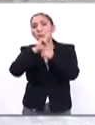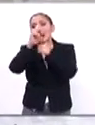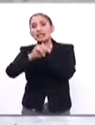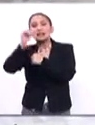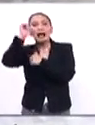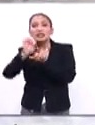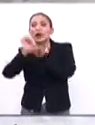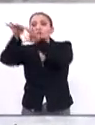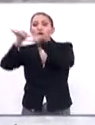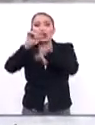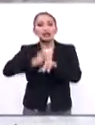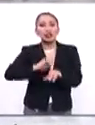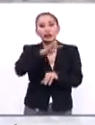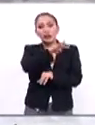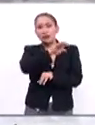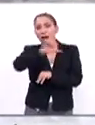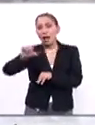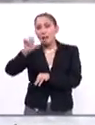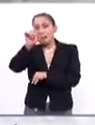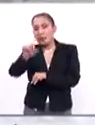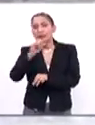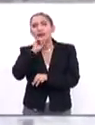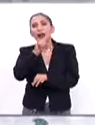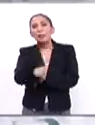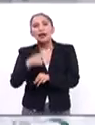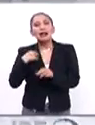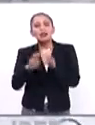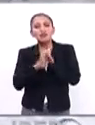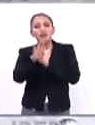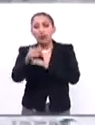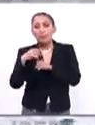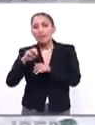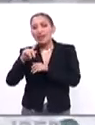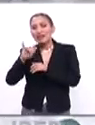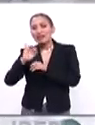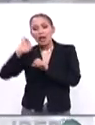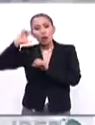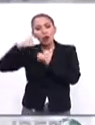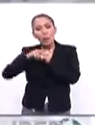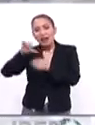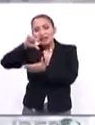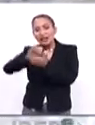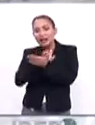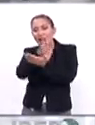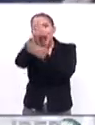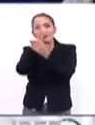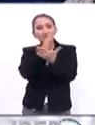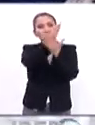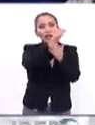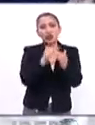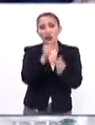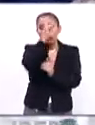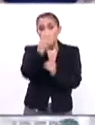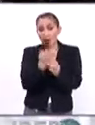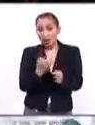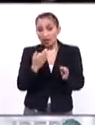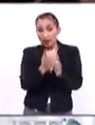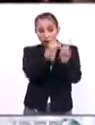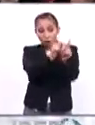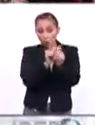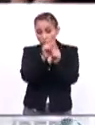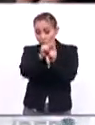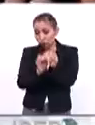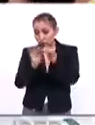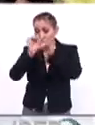de Asia en los siglos XIX y XX, así como la migración mediterránea hacia Europa Central y del Norte. Actualmente los flujos